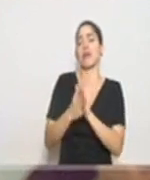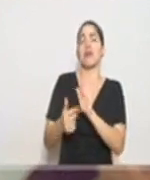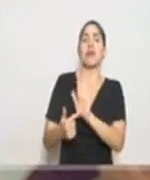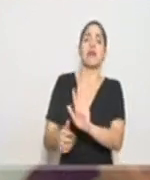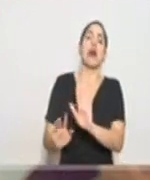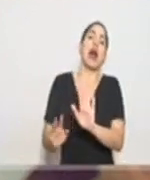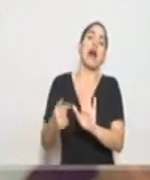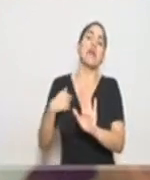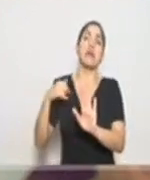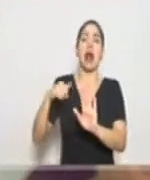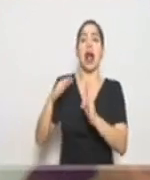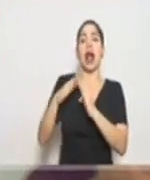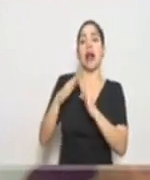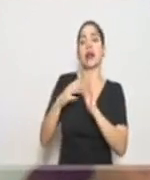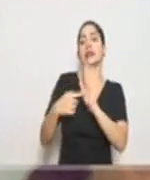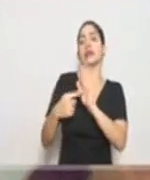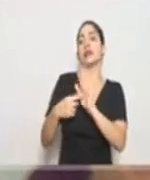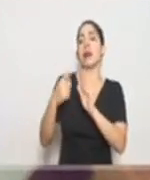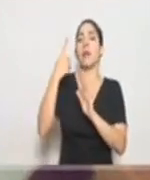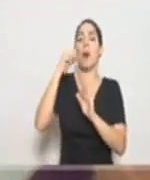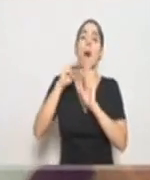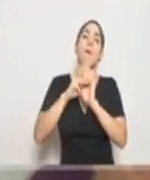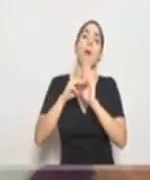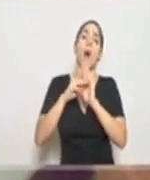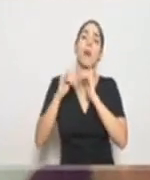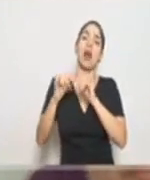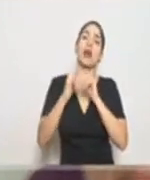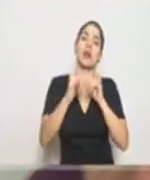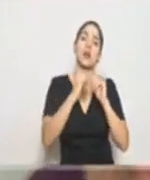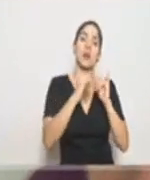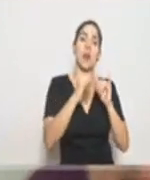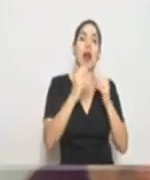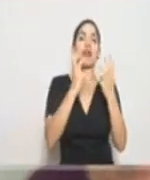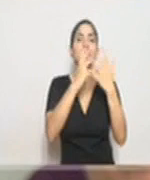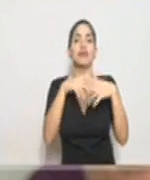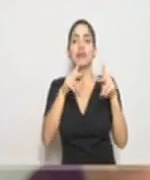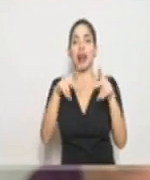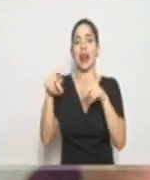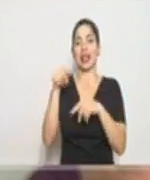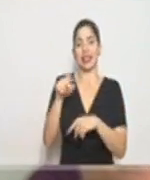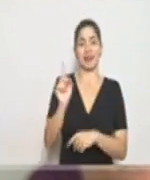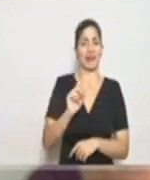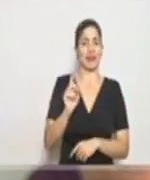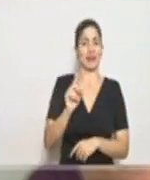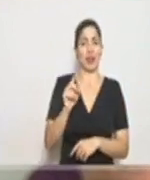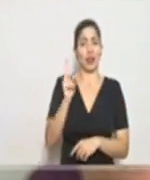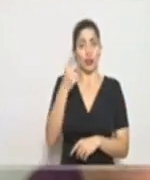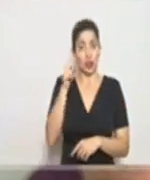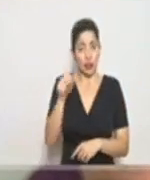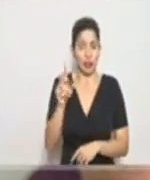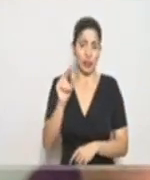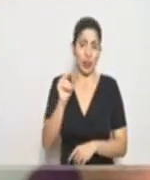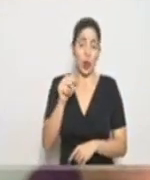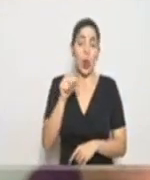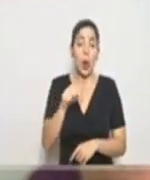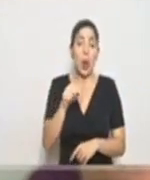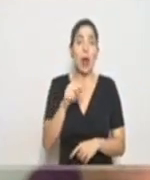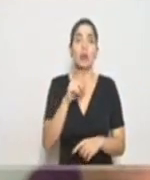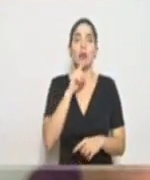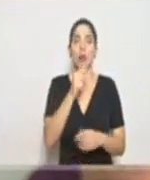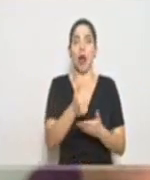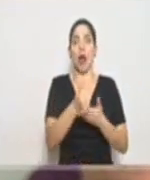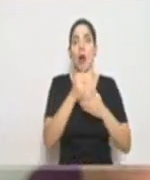estar como en moda con los demás o en línea con los demás, es un asunto de que podemos disminuir